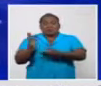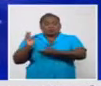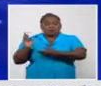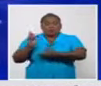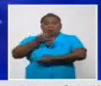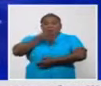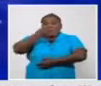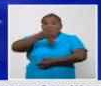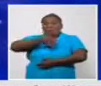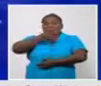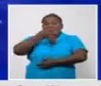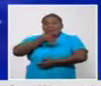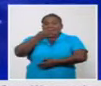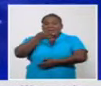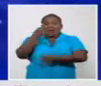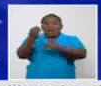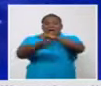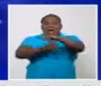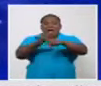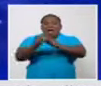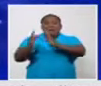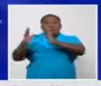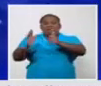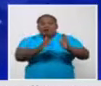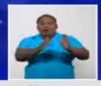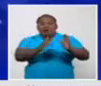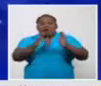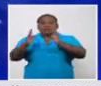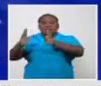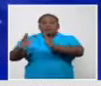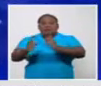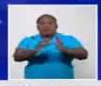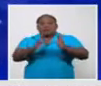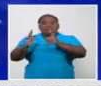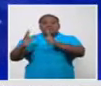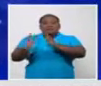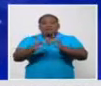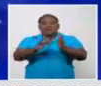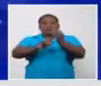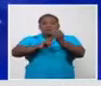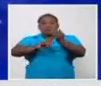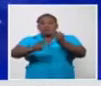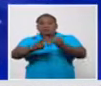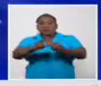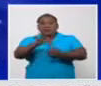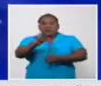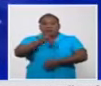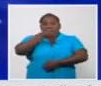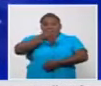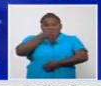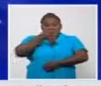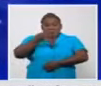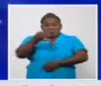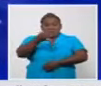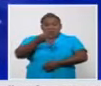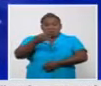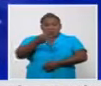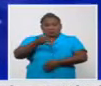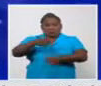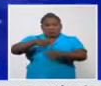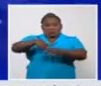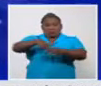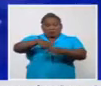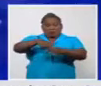los cambios de fase de este grupo de provincias y el municipio especialista de la juventud. Y eso